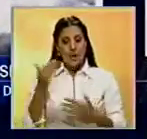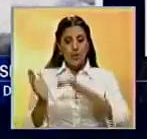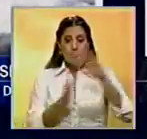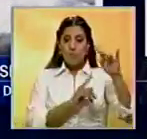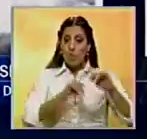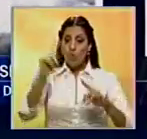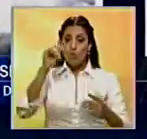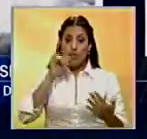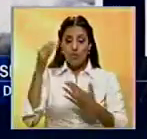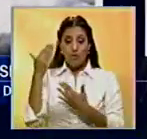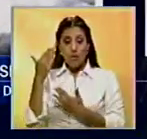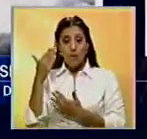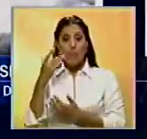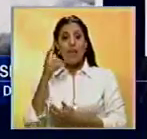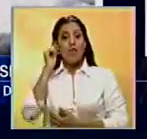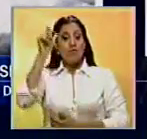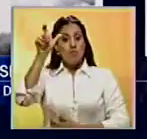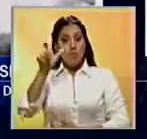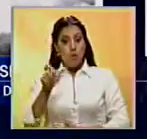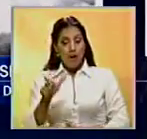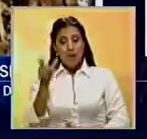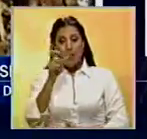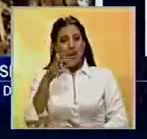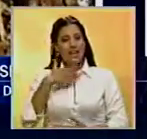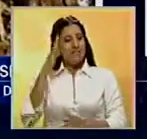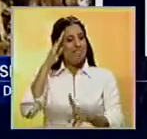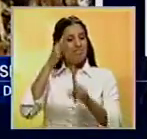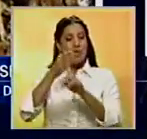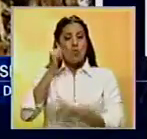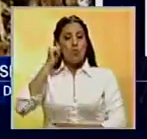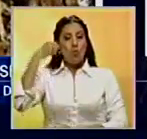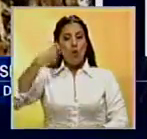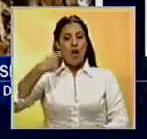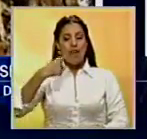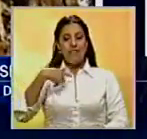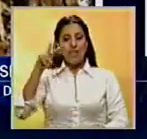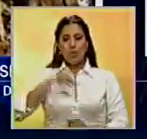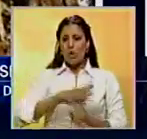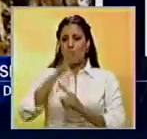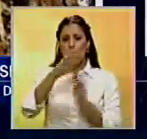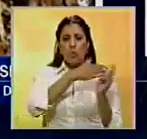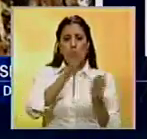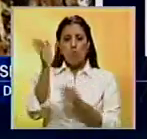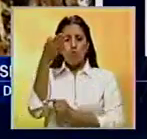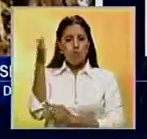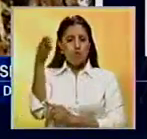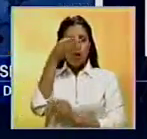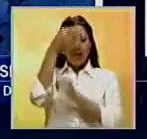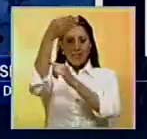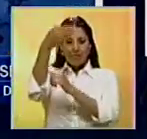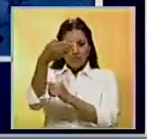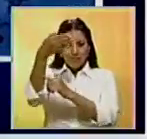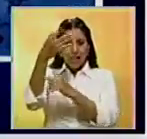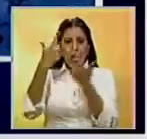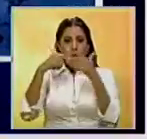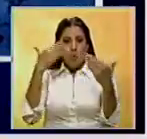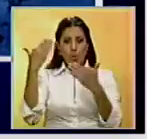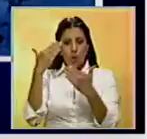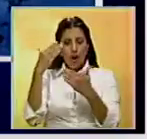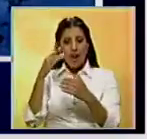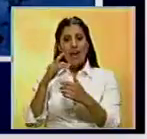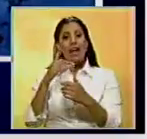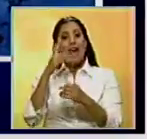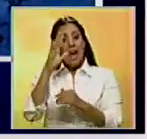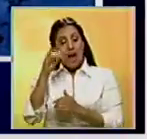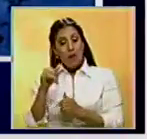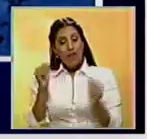Y seguimos contándoles que Giselle Cecin buscará ser la primera mujer venezolana en llevar el tricolor nacional a la cúrumbra del Denali en Alaska.